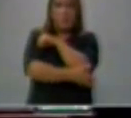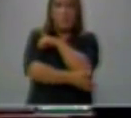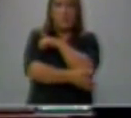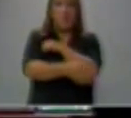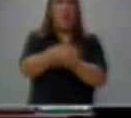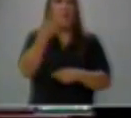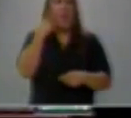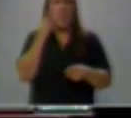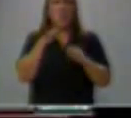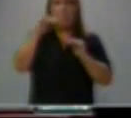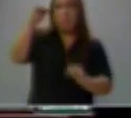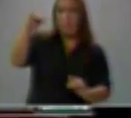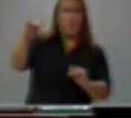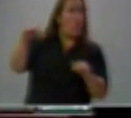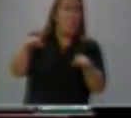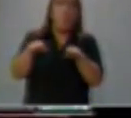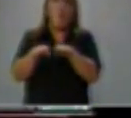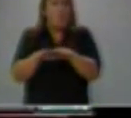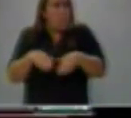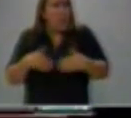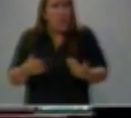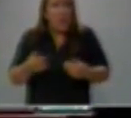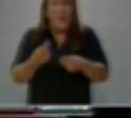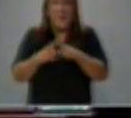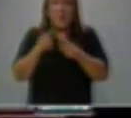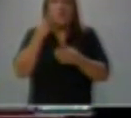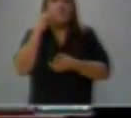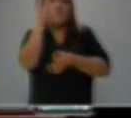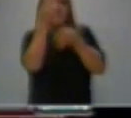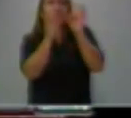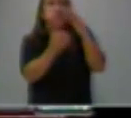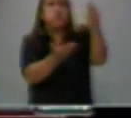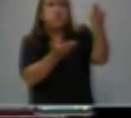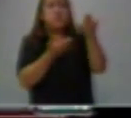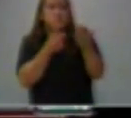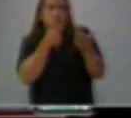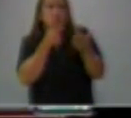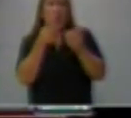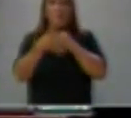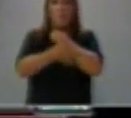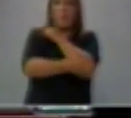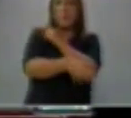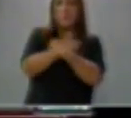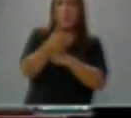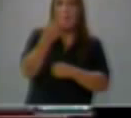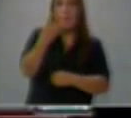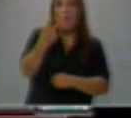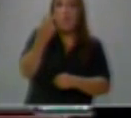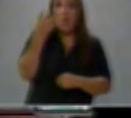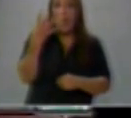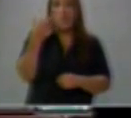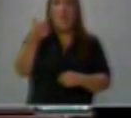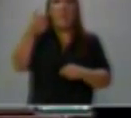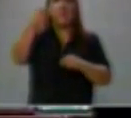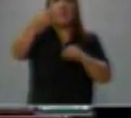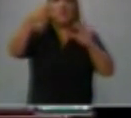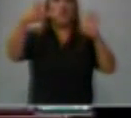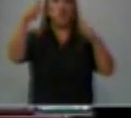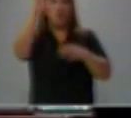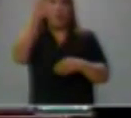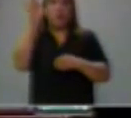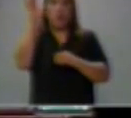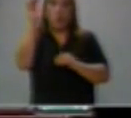desigualdades. Pero los datos son duros. Reducimos la pobreza extrema de 24 a 18%.